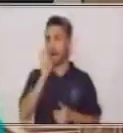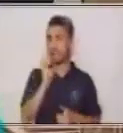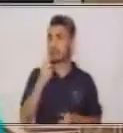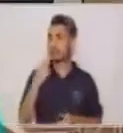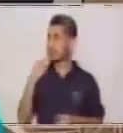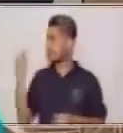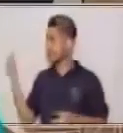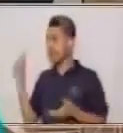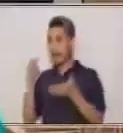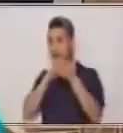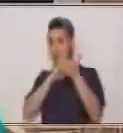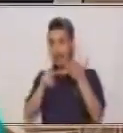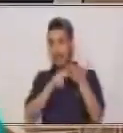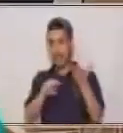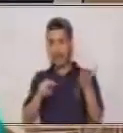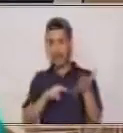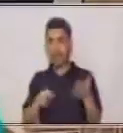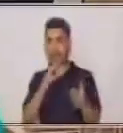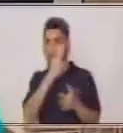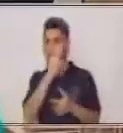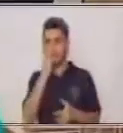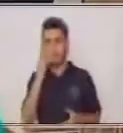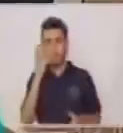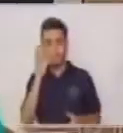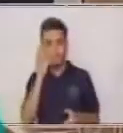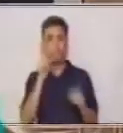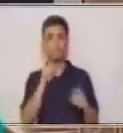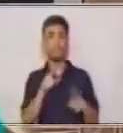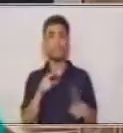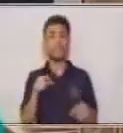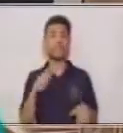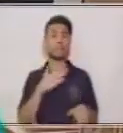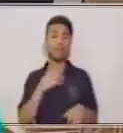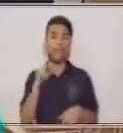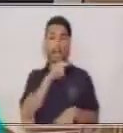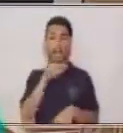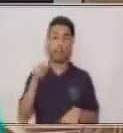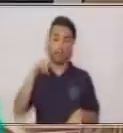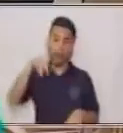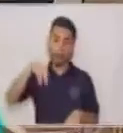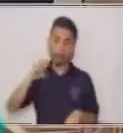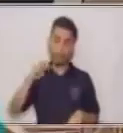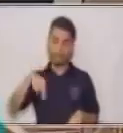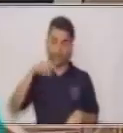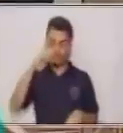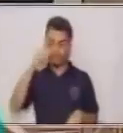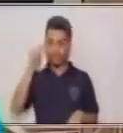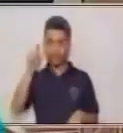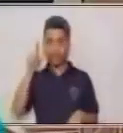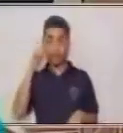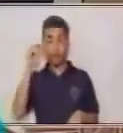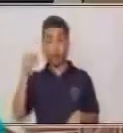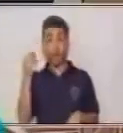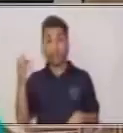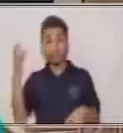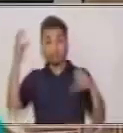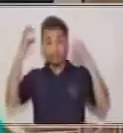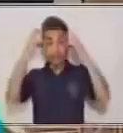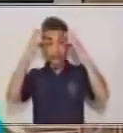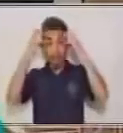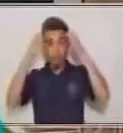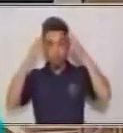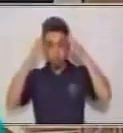lectura silenciosa. ¿Sí? Es nuestra lectura mental. El cerebro va a estar concentrado en un texto